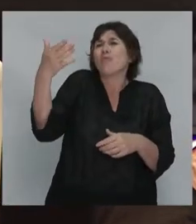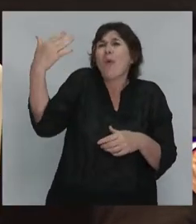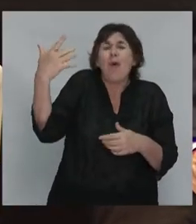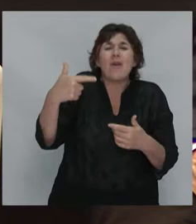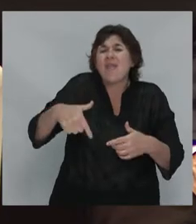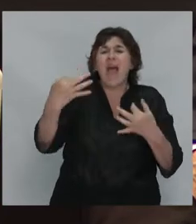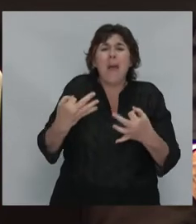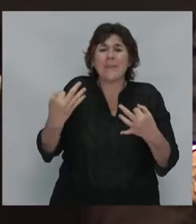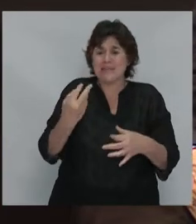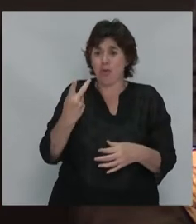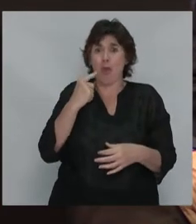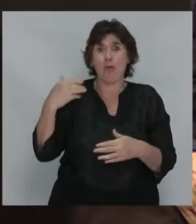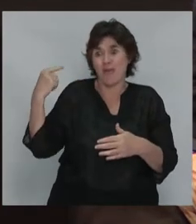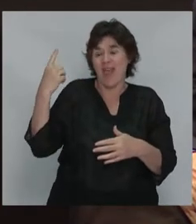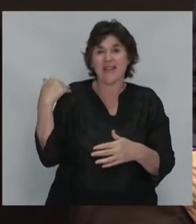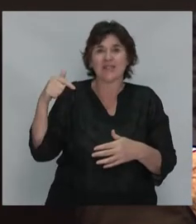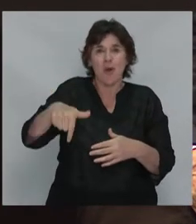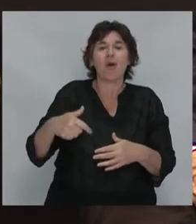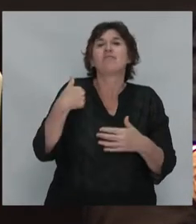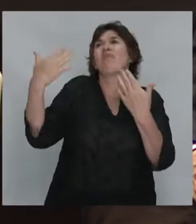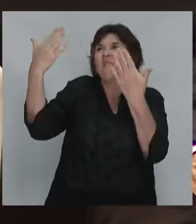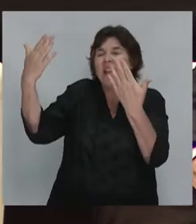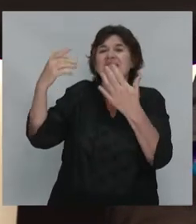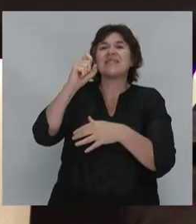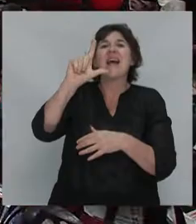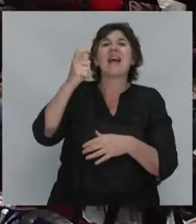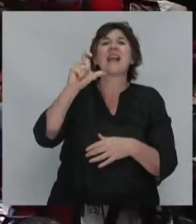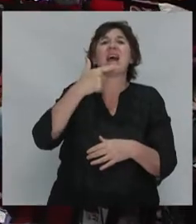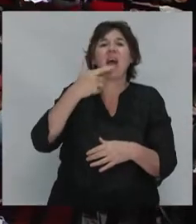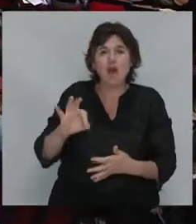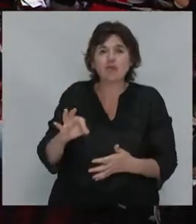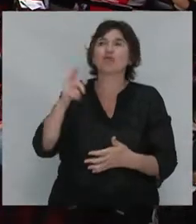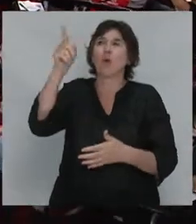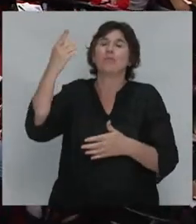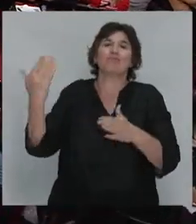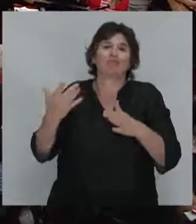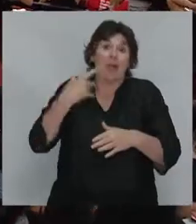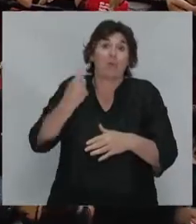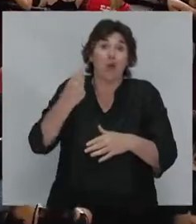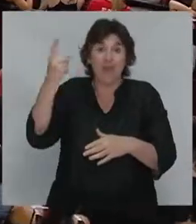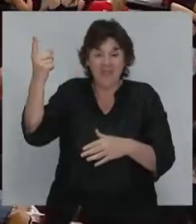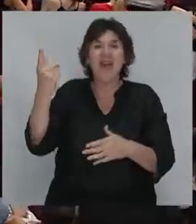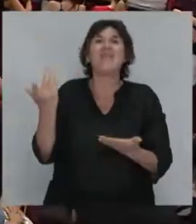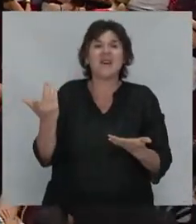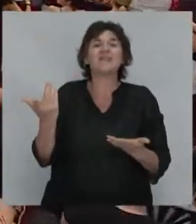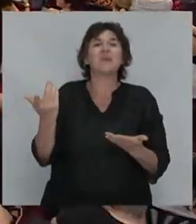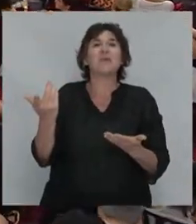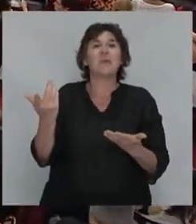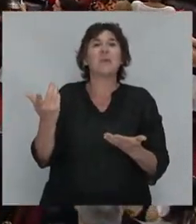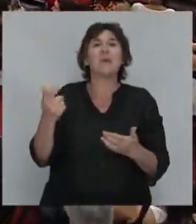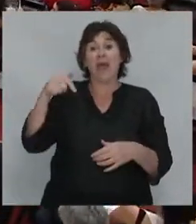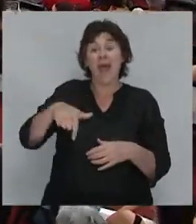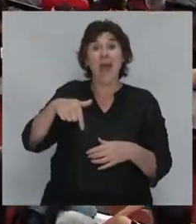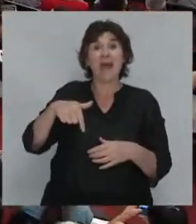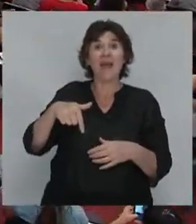especial la de estos dos días debemos felicitar a Claxo y a sus autoridades porque nos han traído justamente en